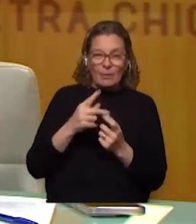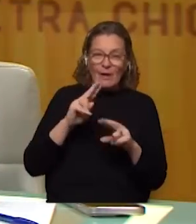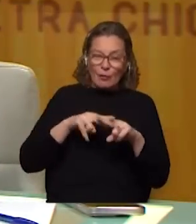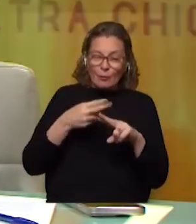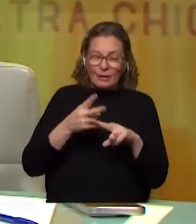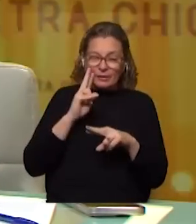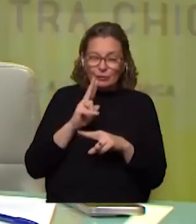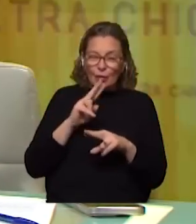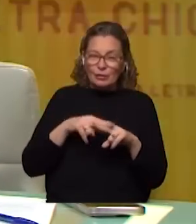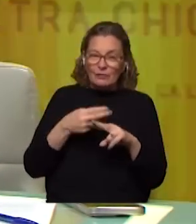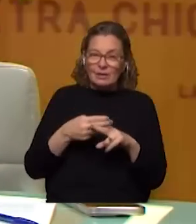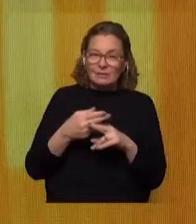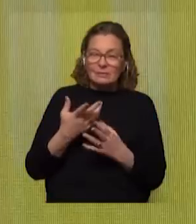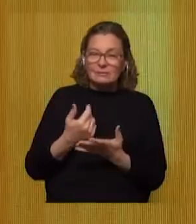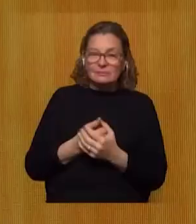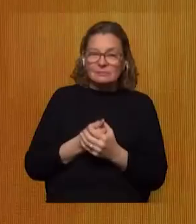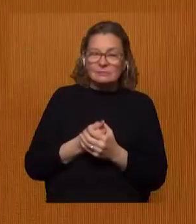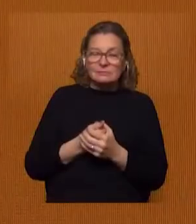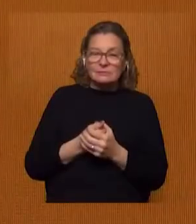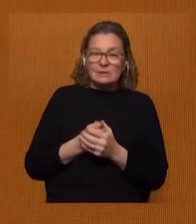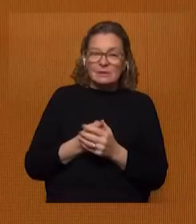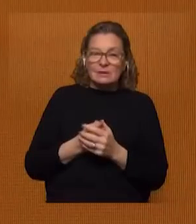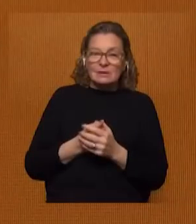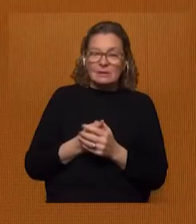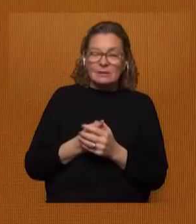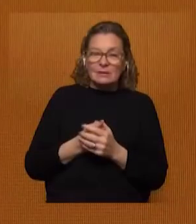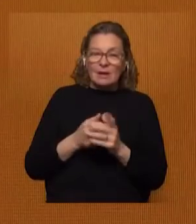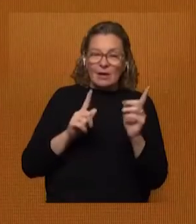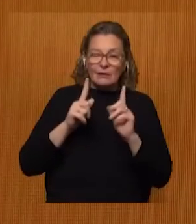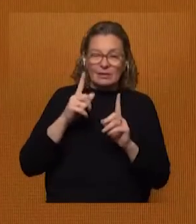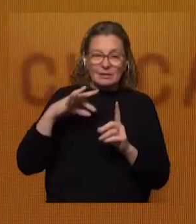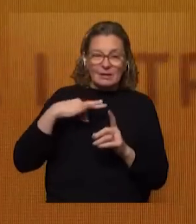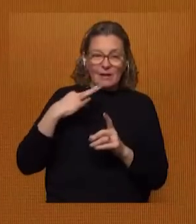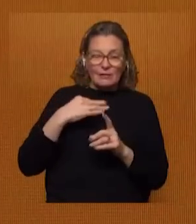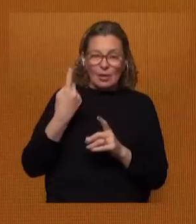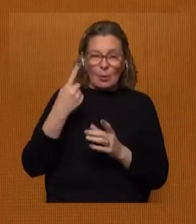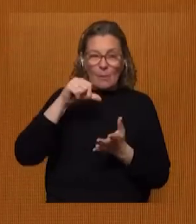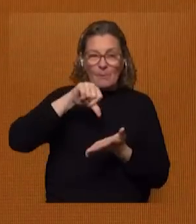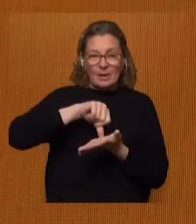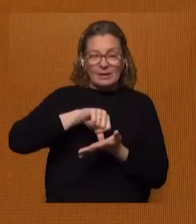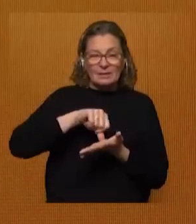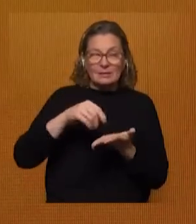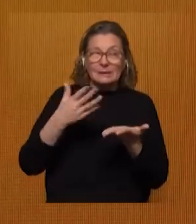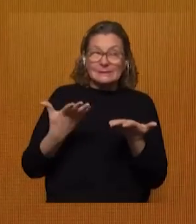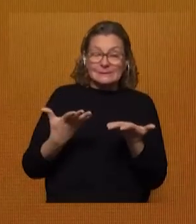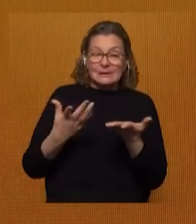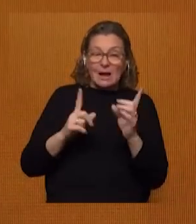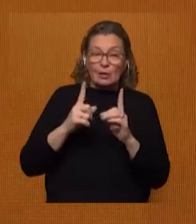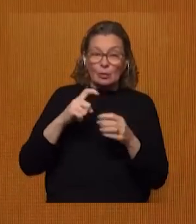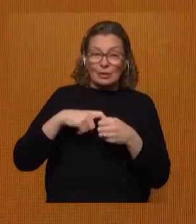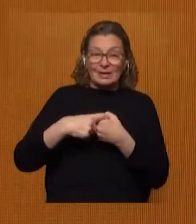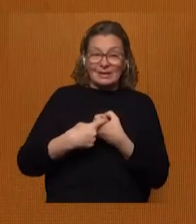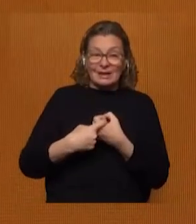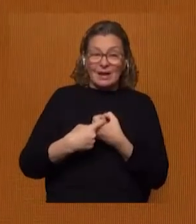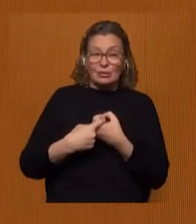o no? bueno hay momentos en la vida de un país en los que algunos sindicatos